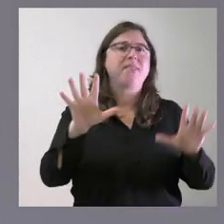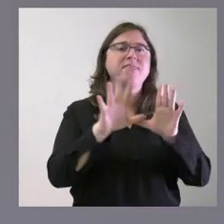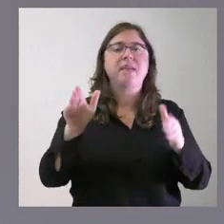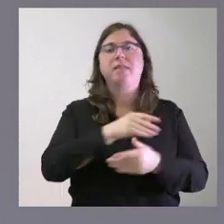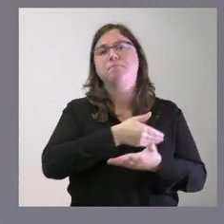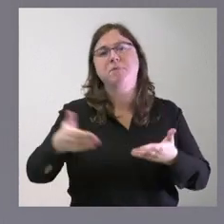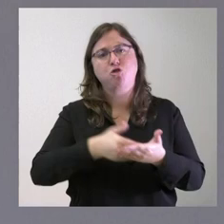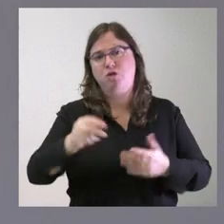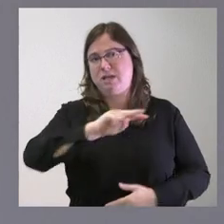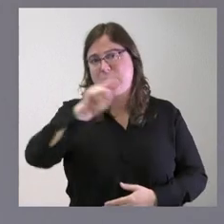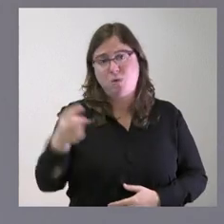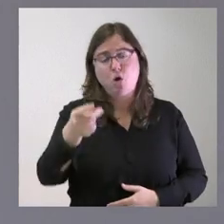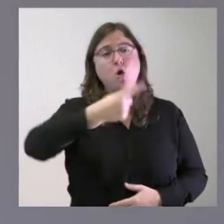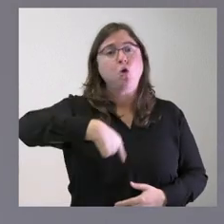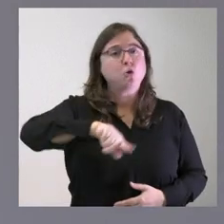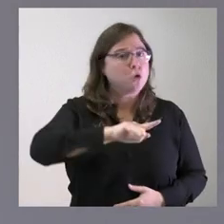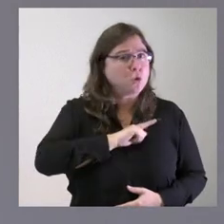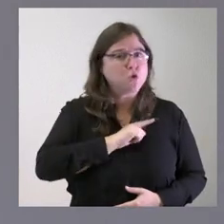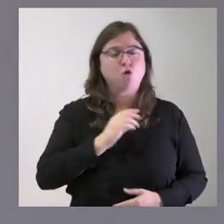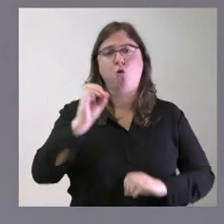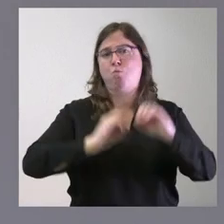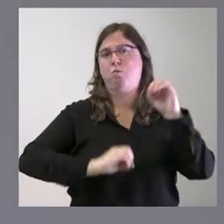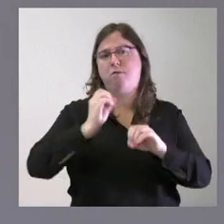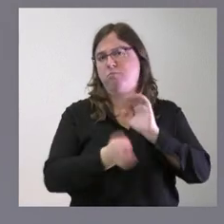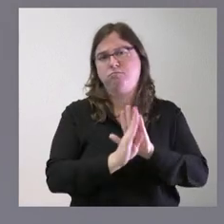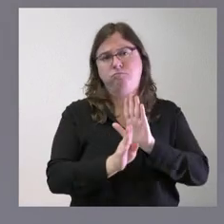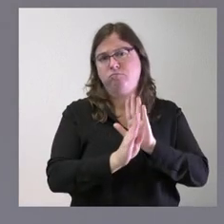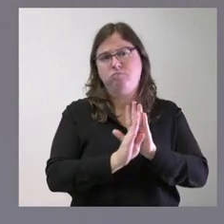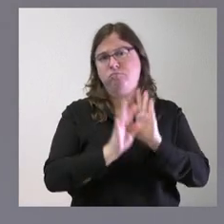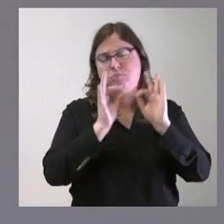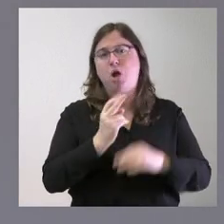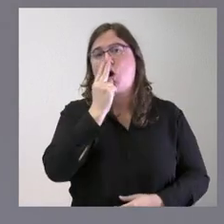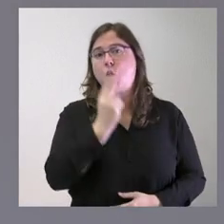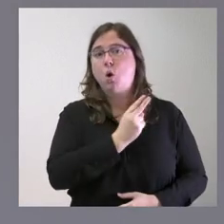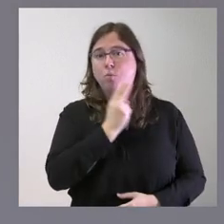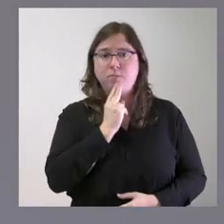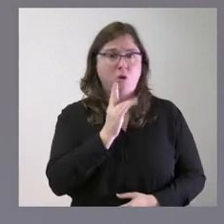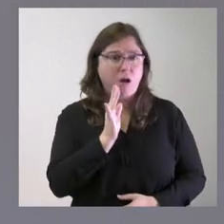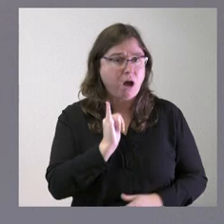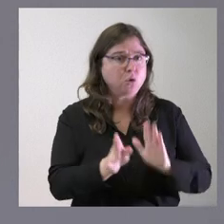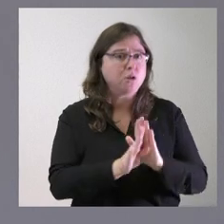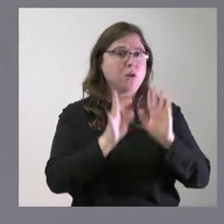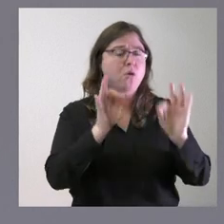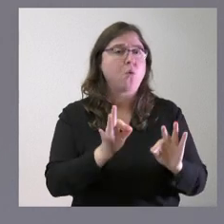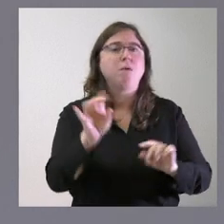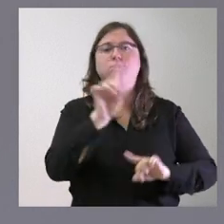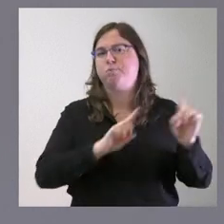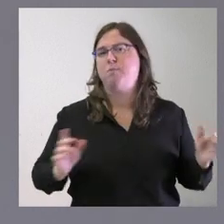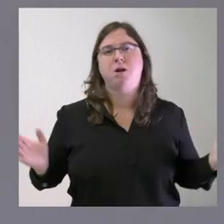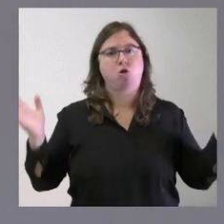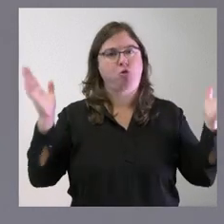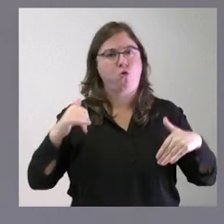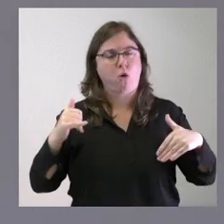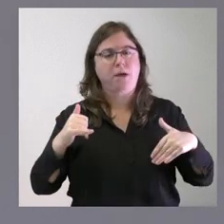euros nosotros manteniendo el porcentaje de compromiso que tenemos actualmente no tendríamos inconveniente de